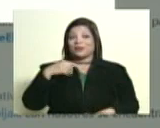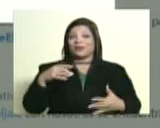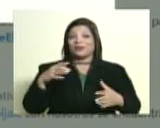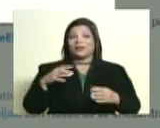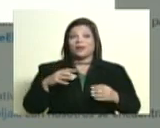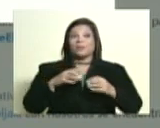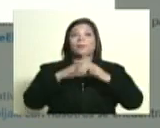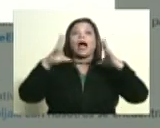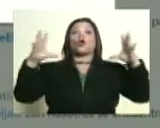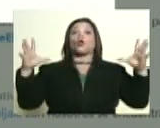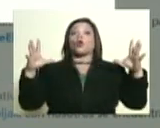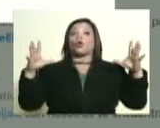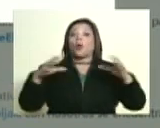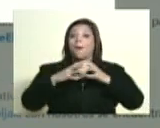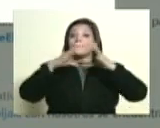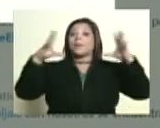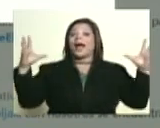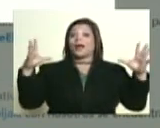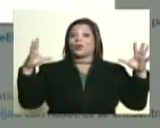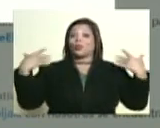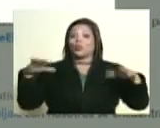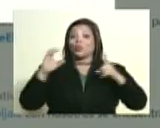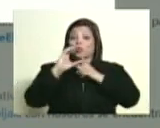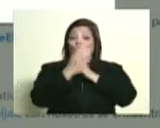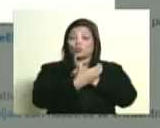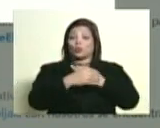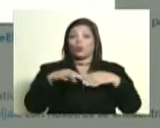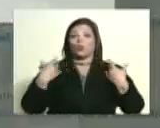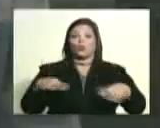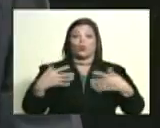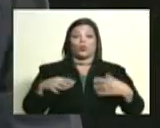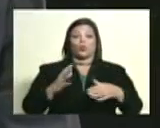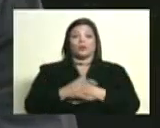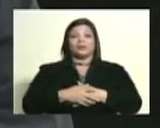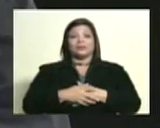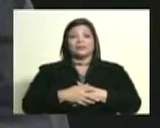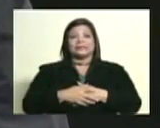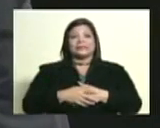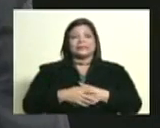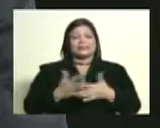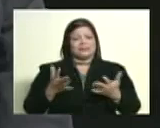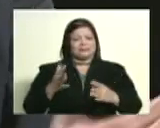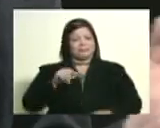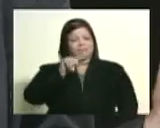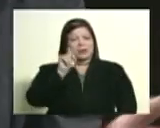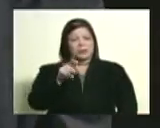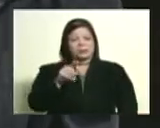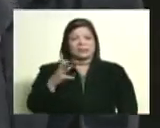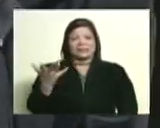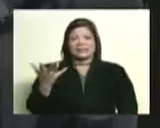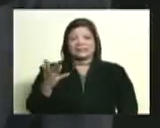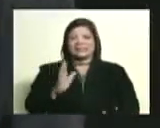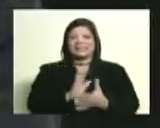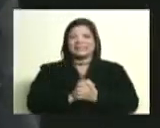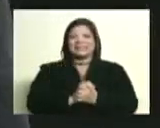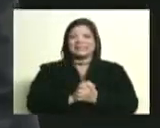microcultural macrocultural imagínate tú no sé si interpretas tú directamente esa pregunta bueno